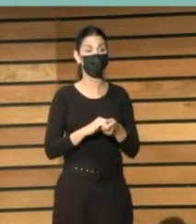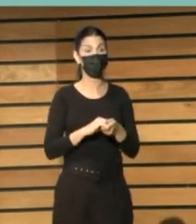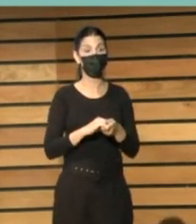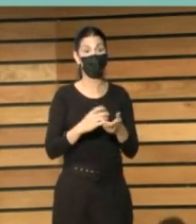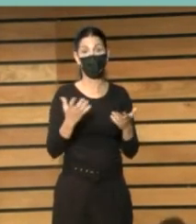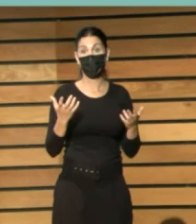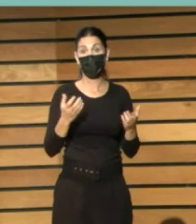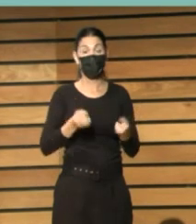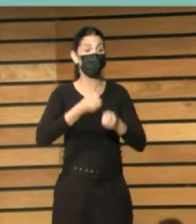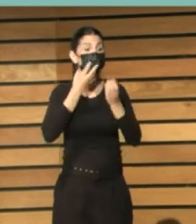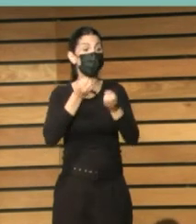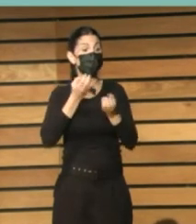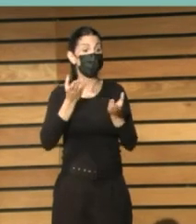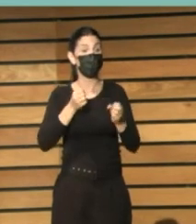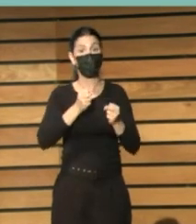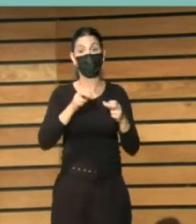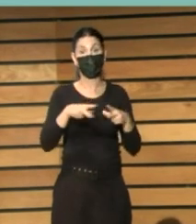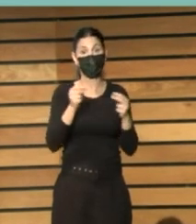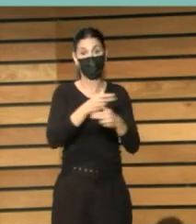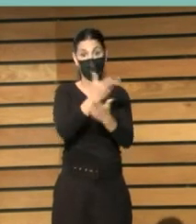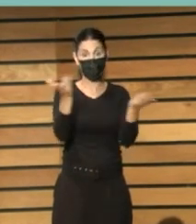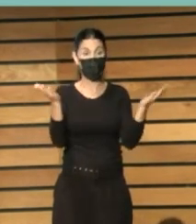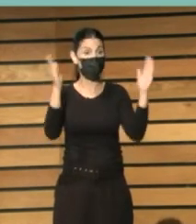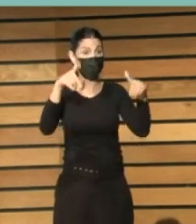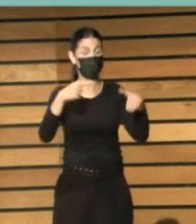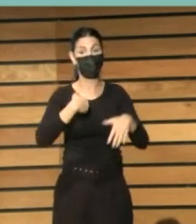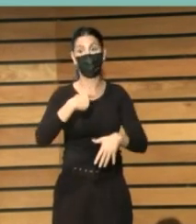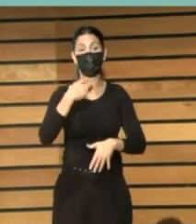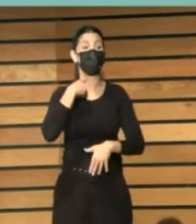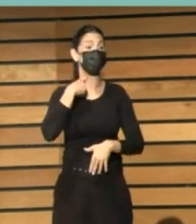perdida ¿no? y ese papel de